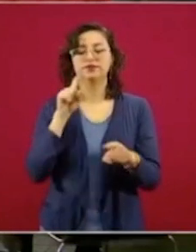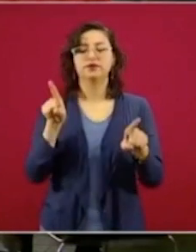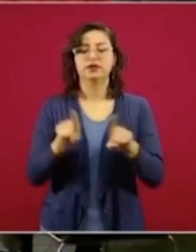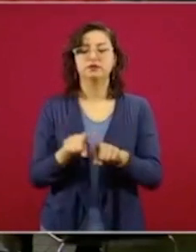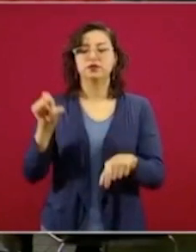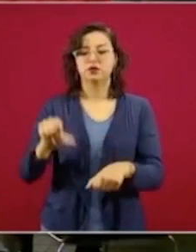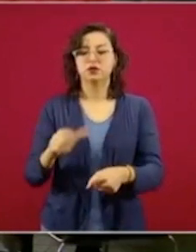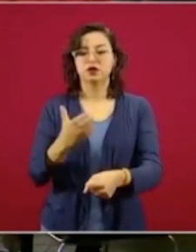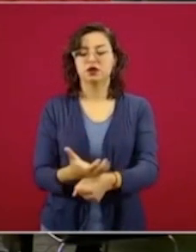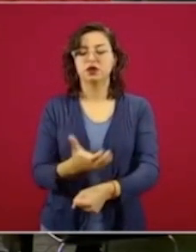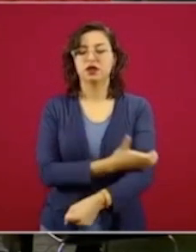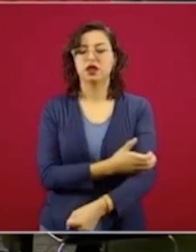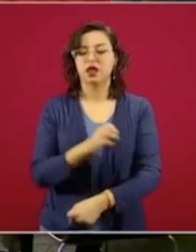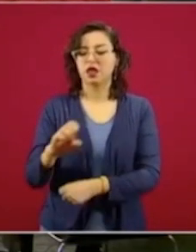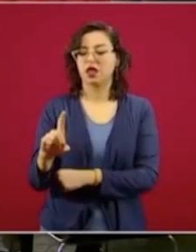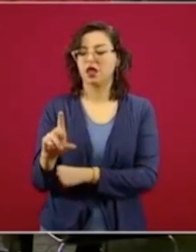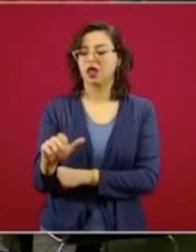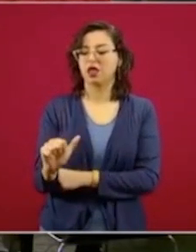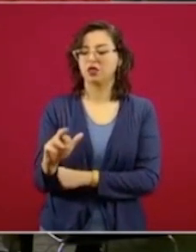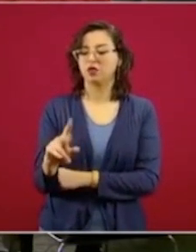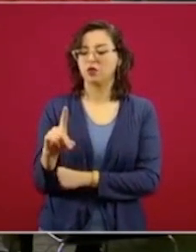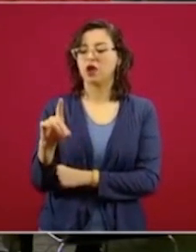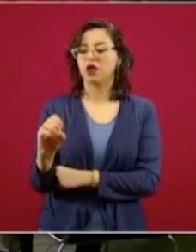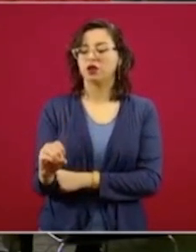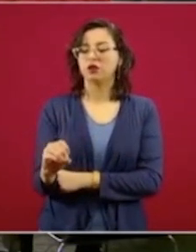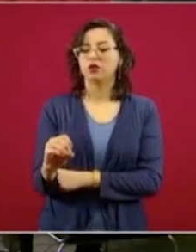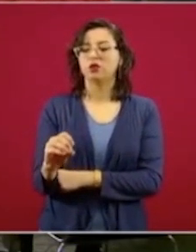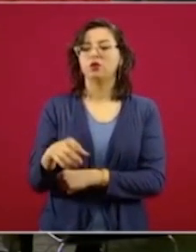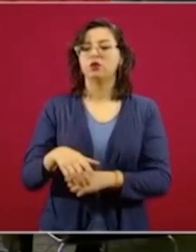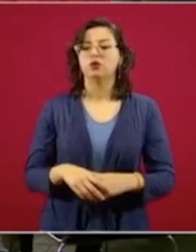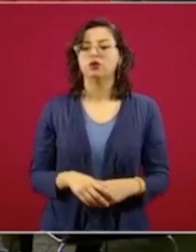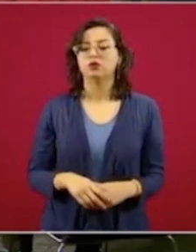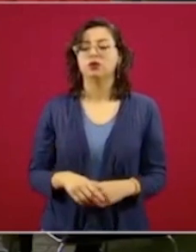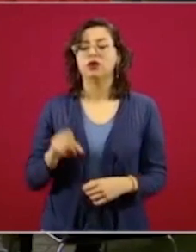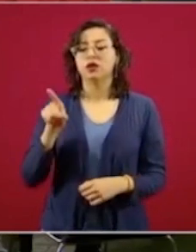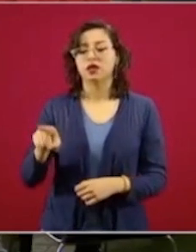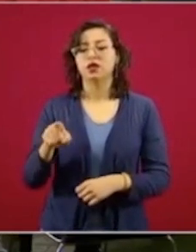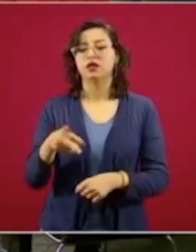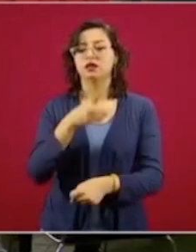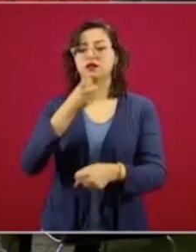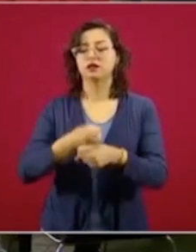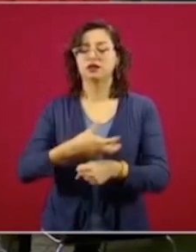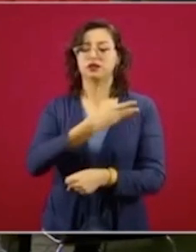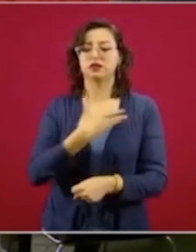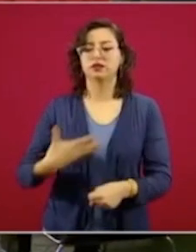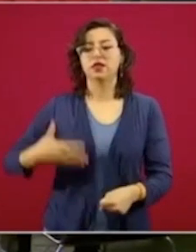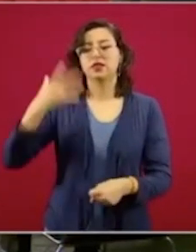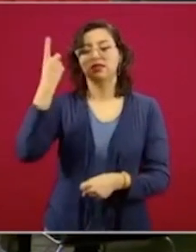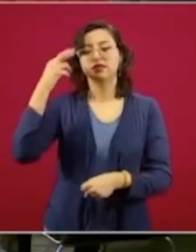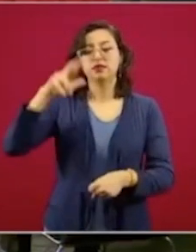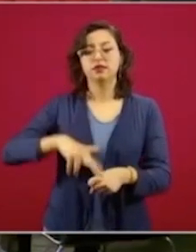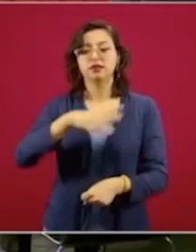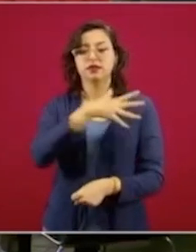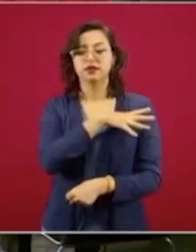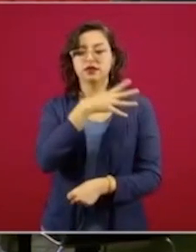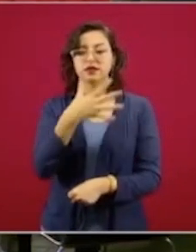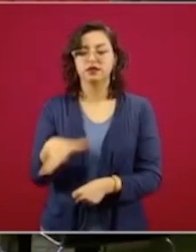Eduardo Osuna Osuna, quien es vicepresidente y director general de